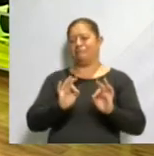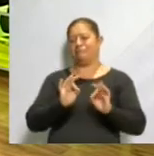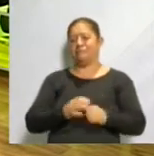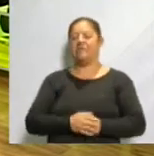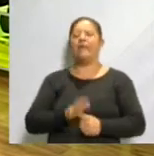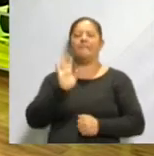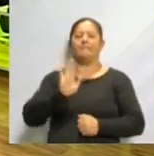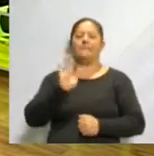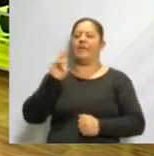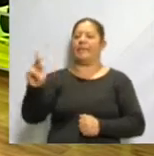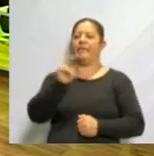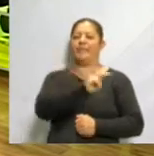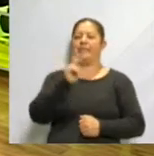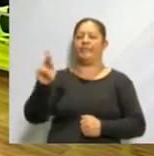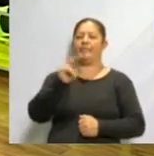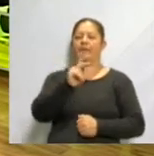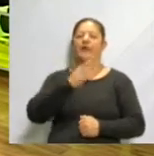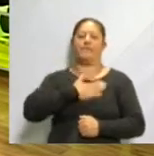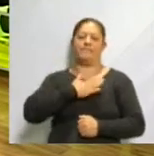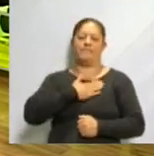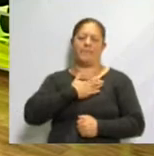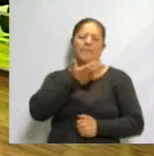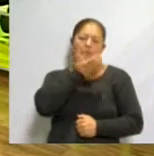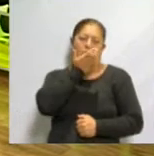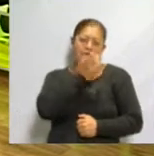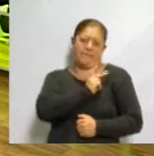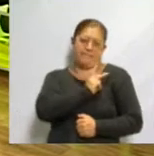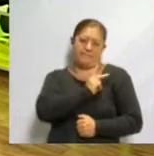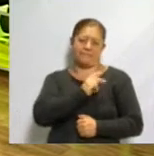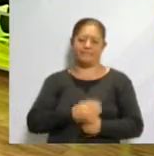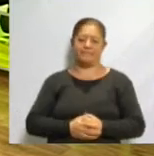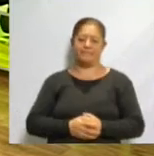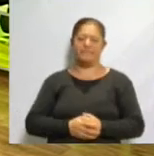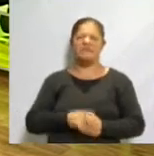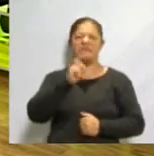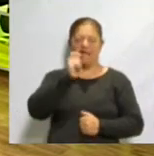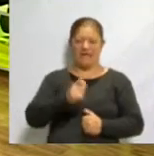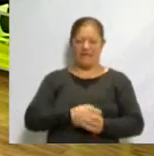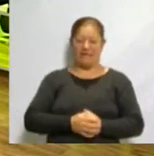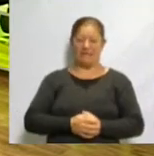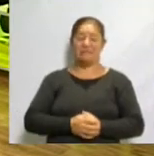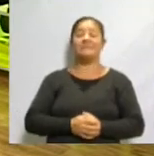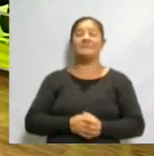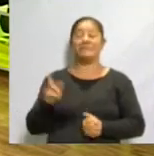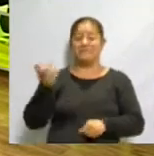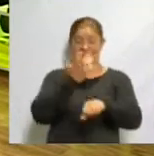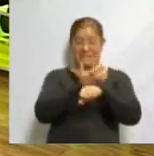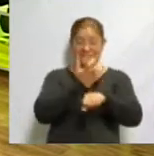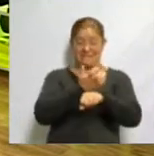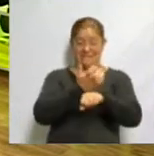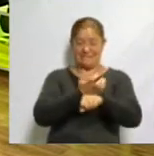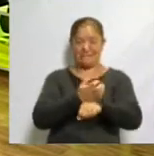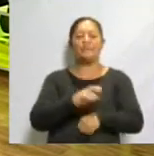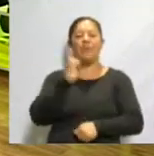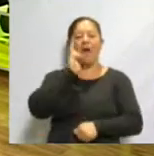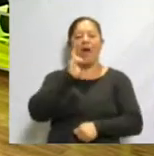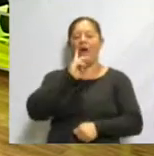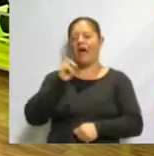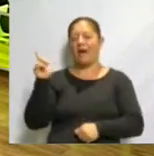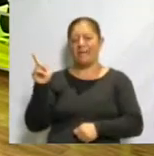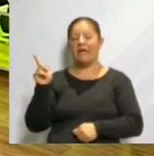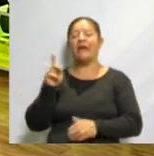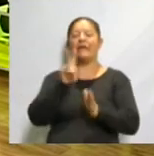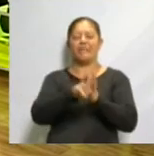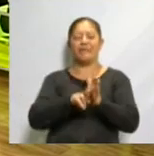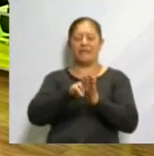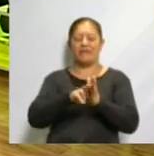el paralelismo que guarda con las tradiciones que nosotros tenemos. Estamos hablando de Halloween. Los invitamos a ver nuestra siguiente